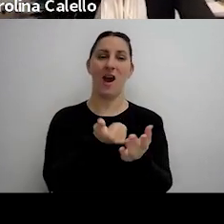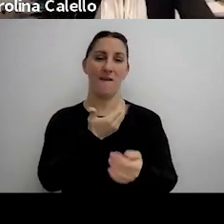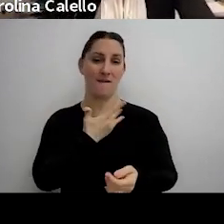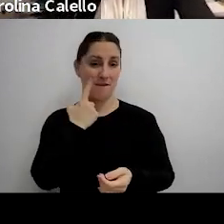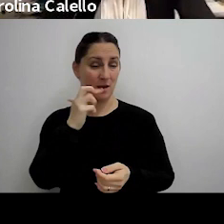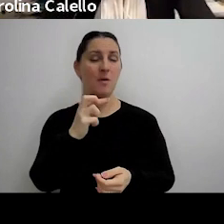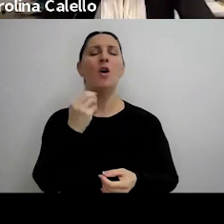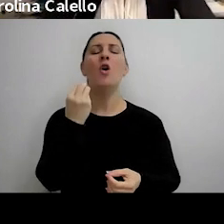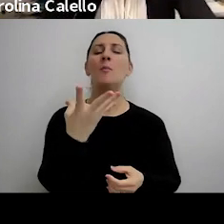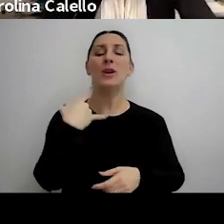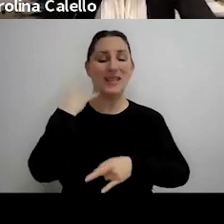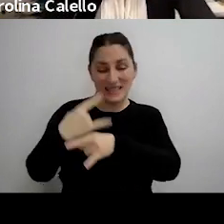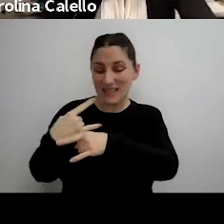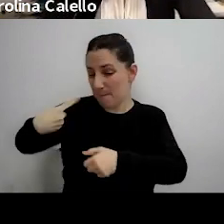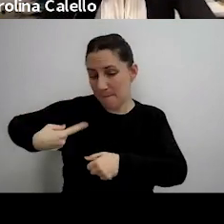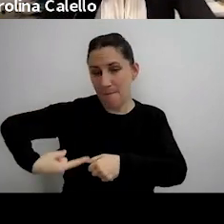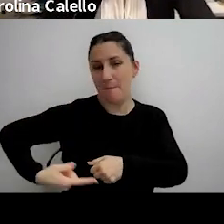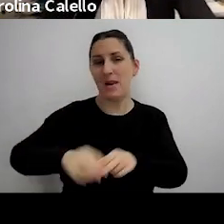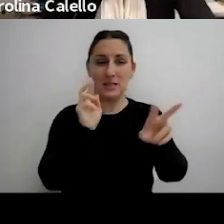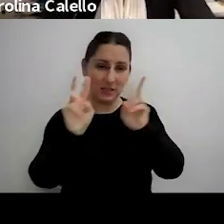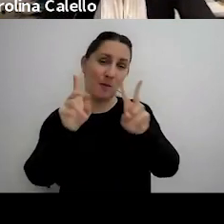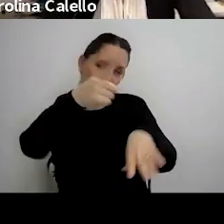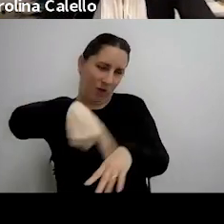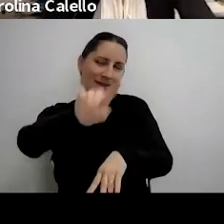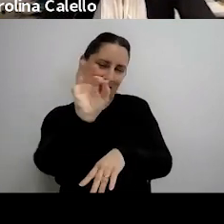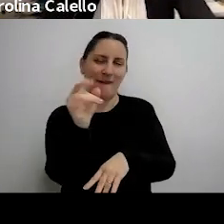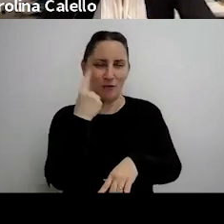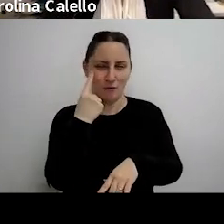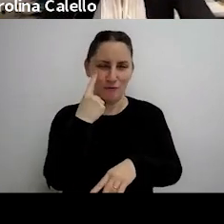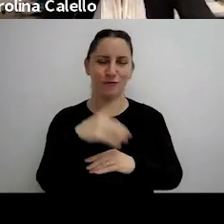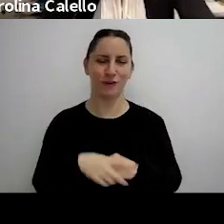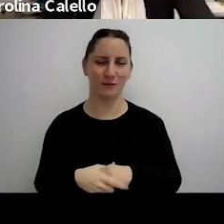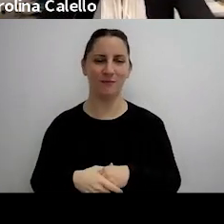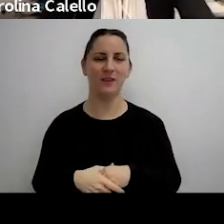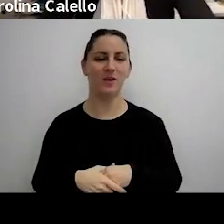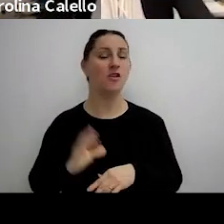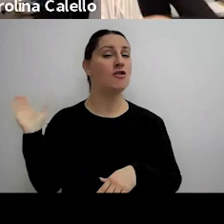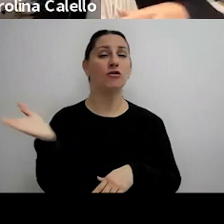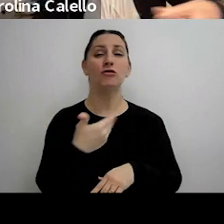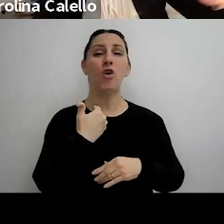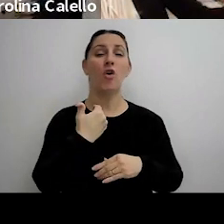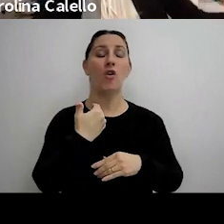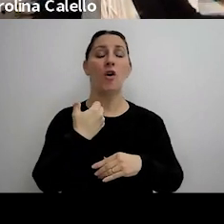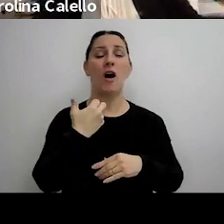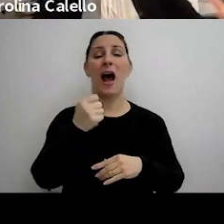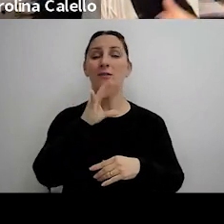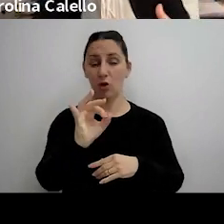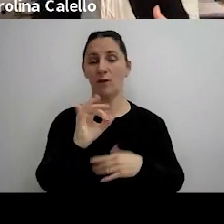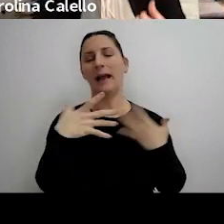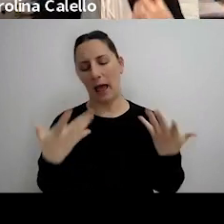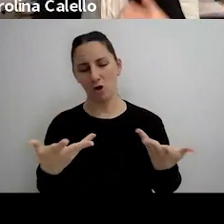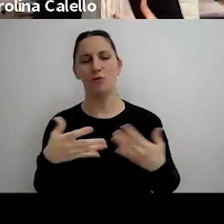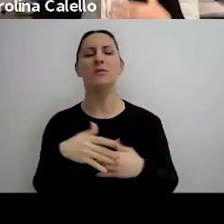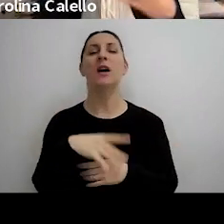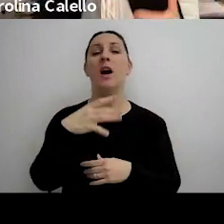se observa y lo deben saber bien ustedes que en todos los actos claro como en realidad la